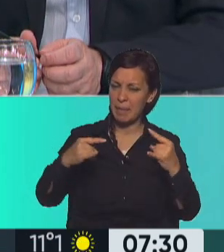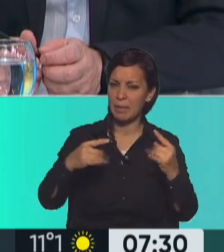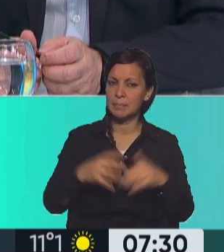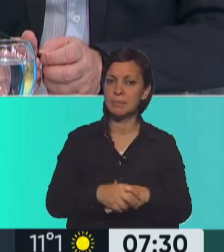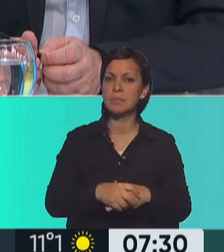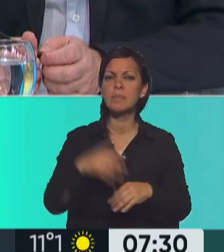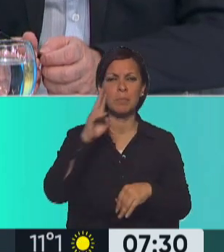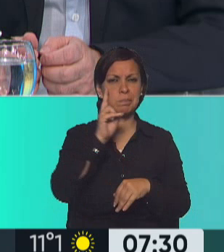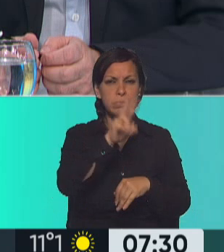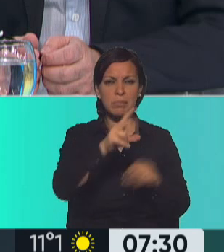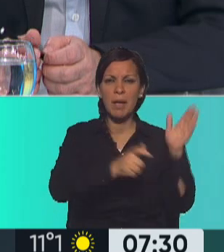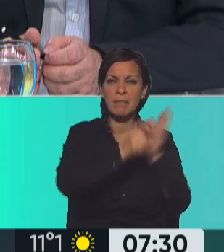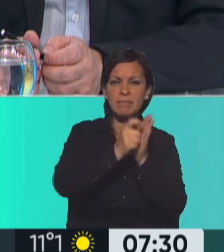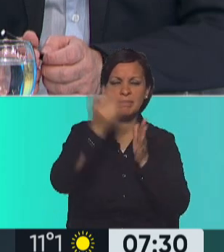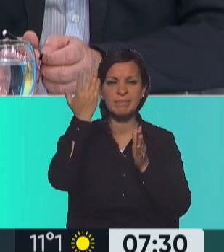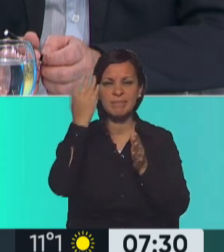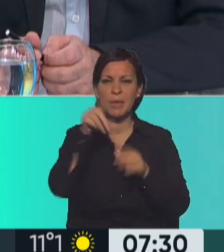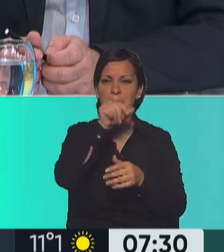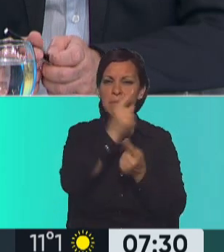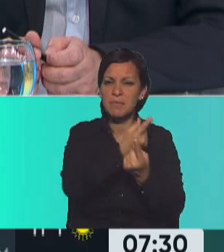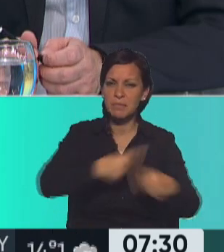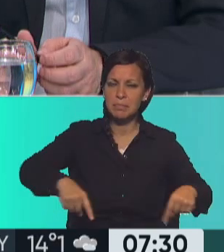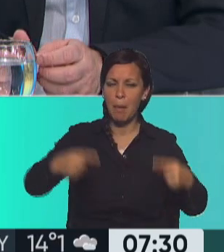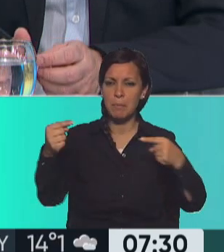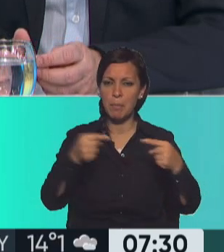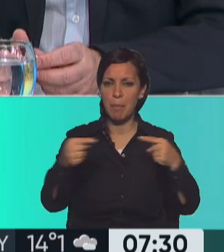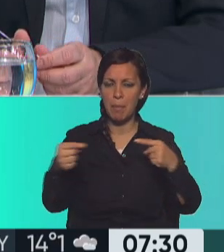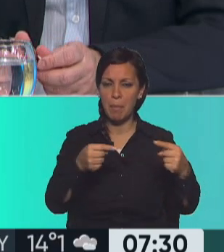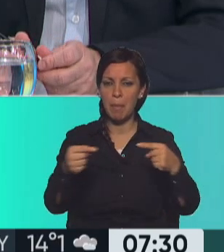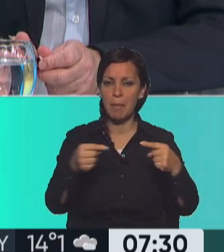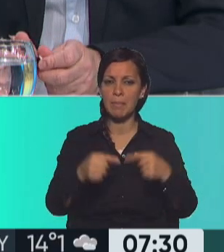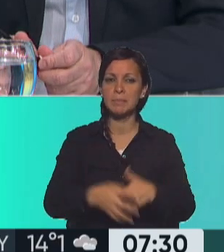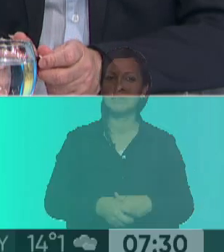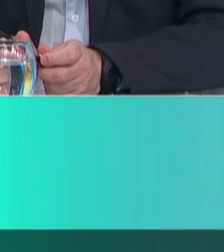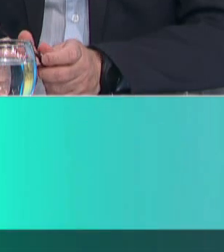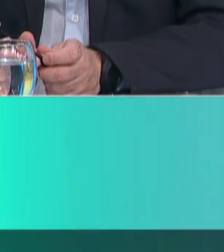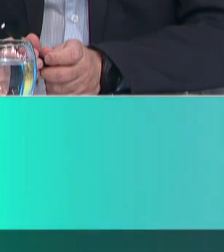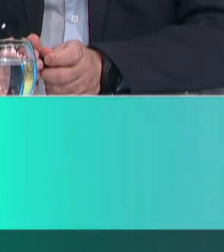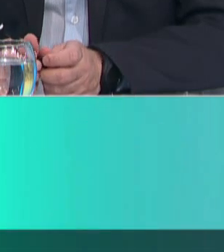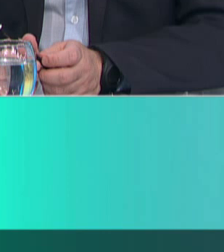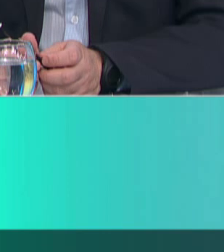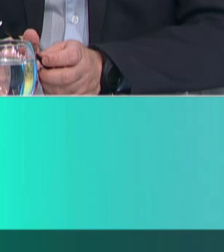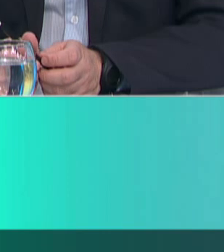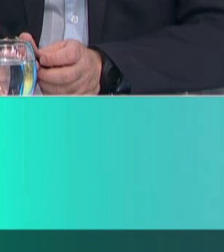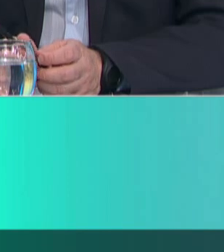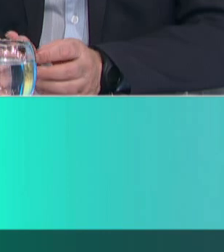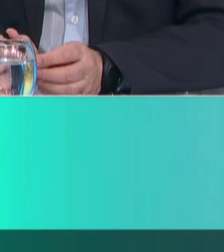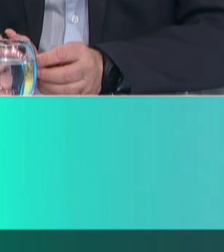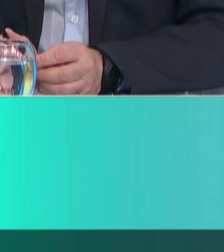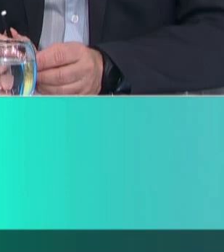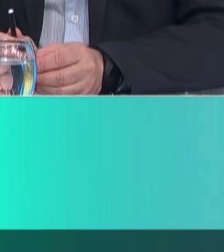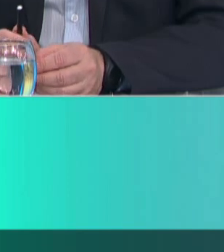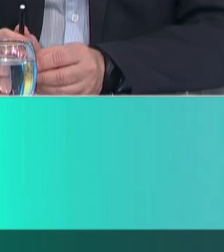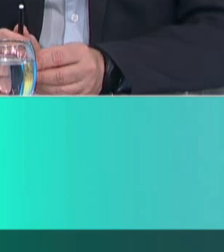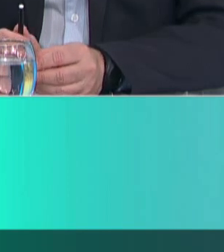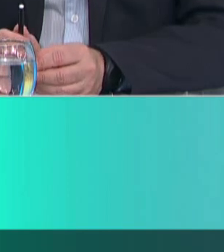Trascendió en redes sociales que hubo un cruce bastante fuerte, cruce verbal bastante fuerte, entre diputadas de oficialismo y oposición sobre el